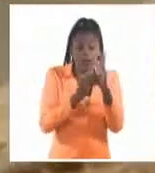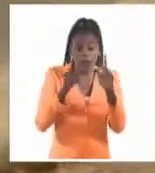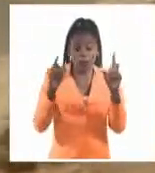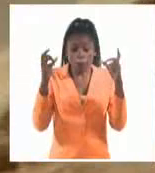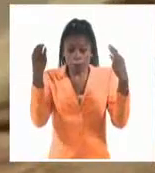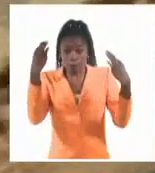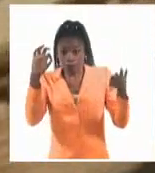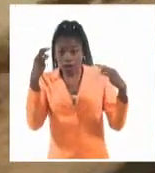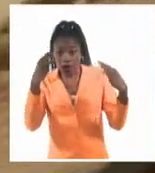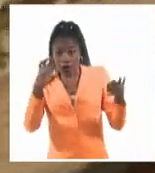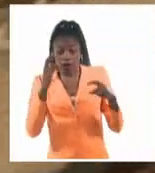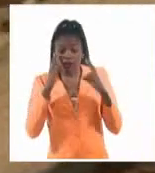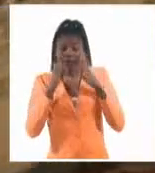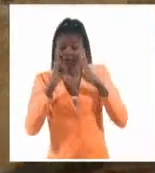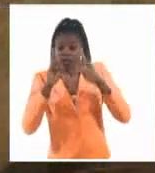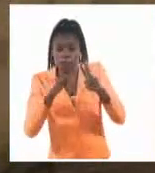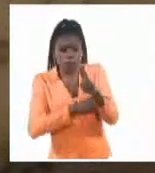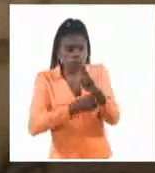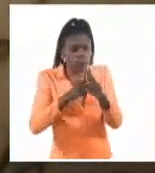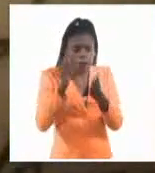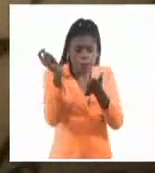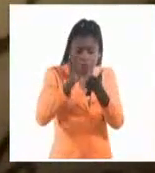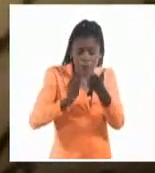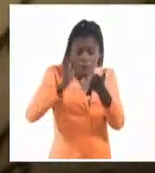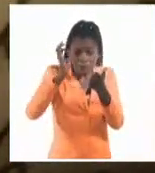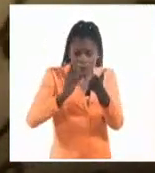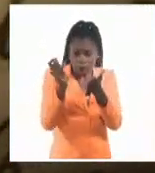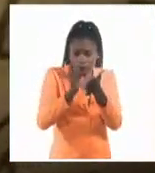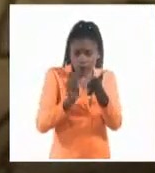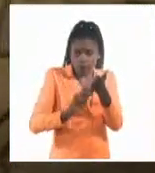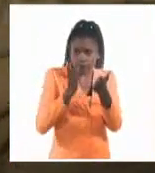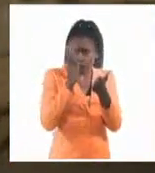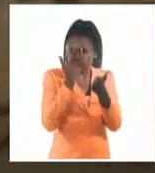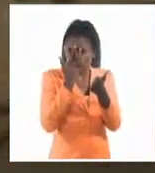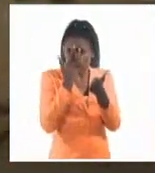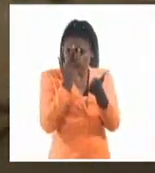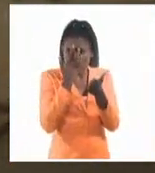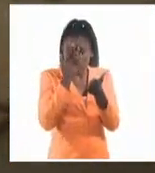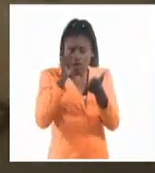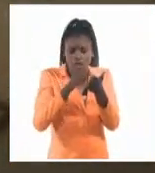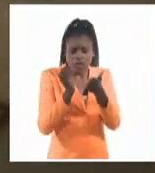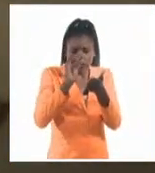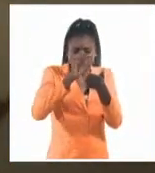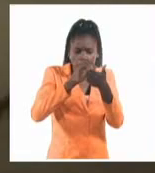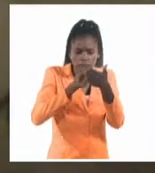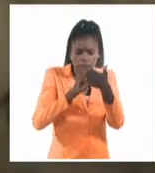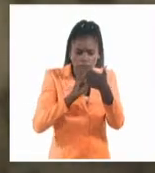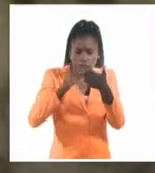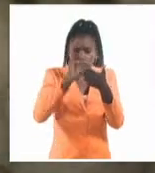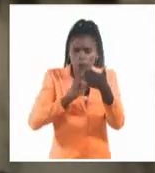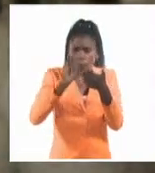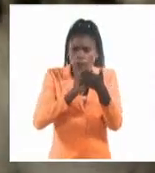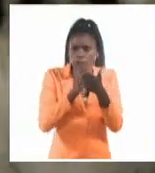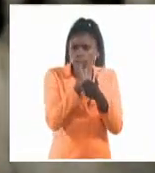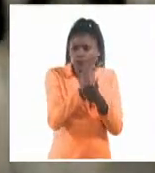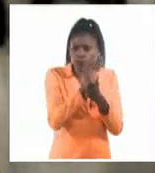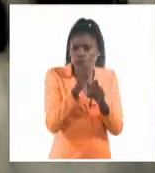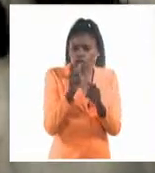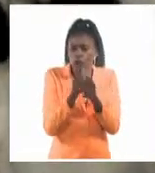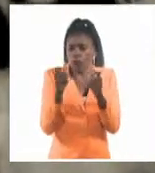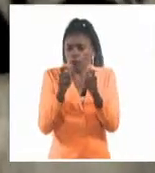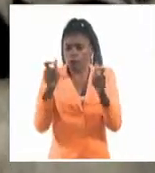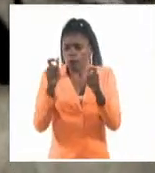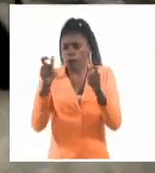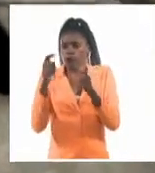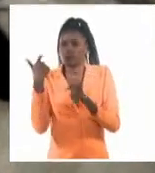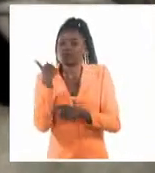vital del Che, de su puño y letra o de acontecimientos vinculantes, conforman una colección que ha aumentado con los años gracias al